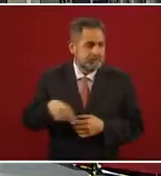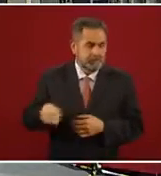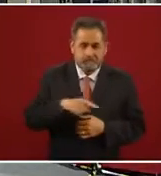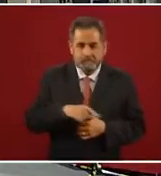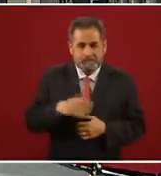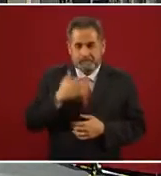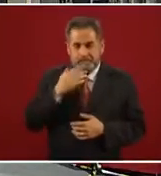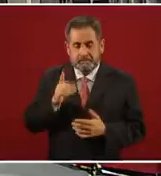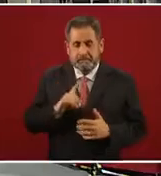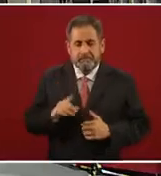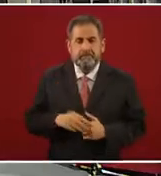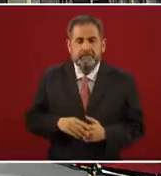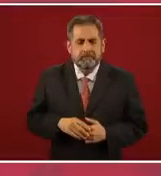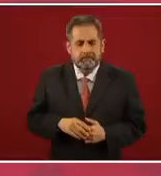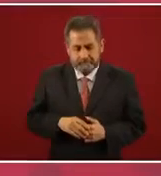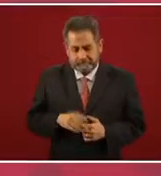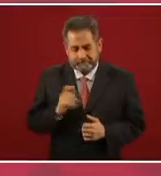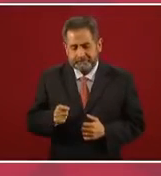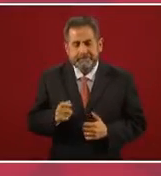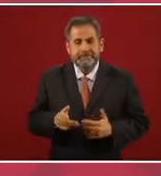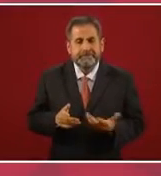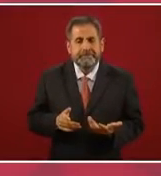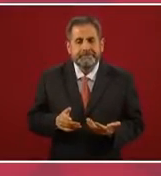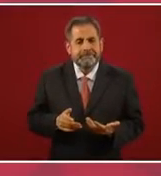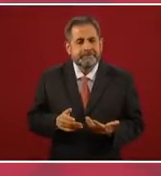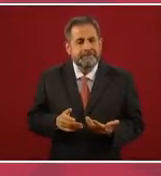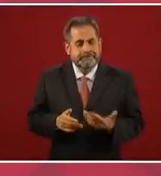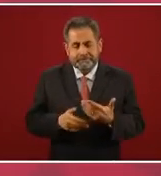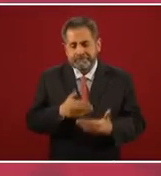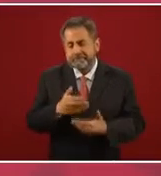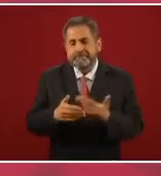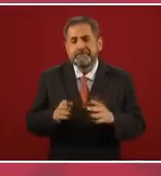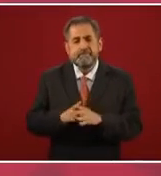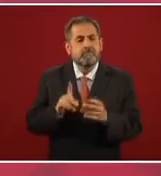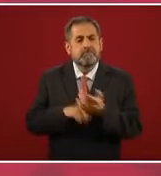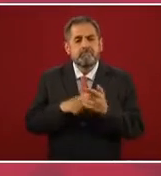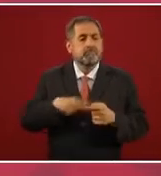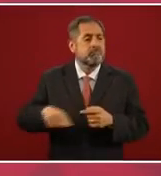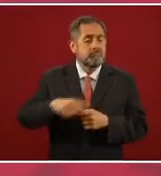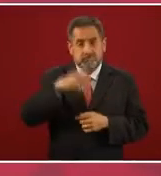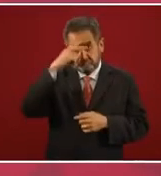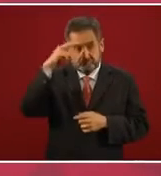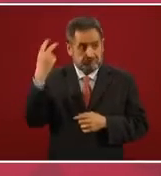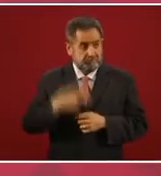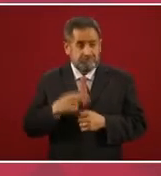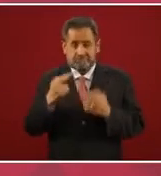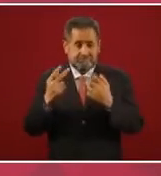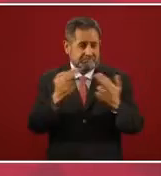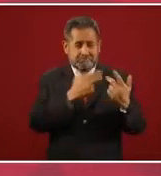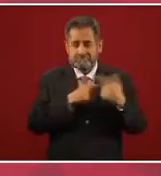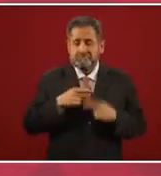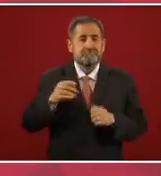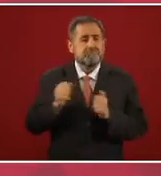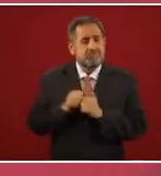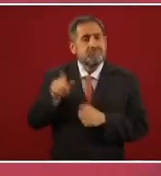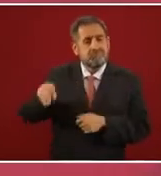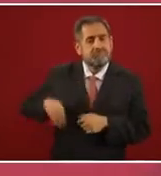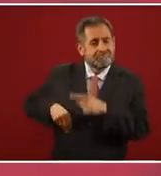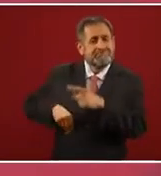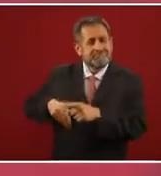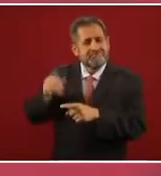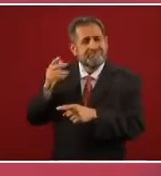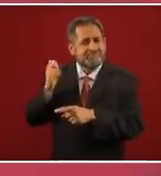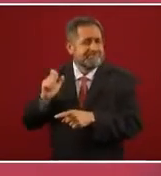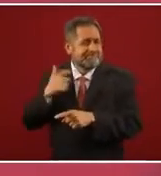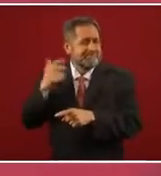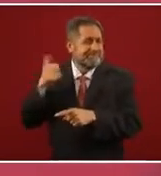que avanzó en la destrucción de México, en sus